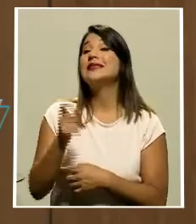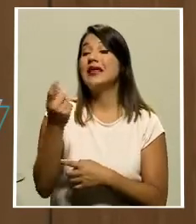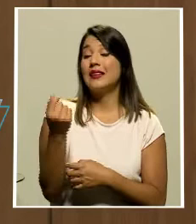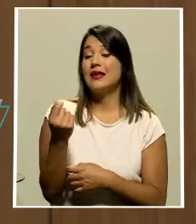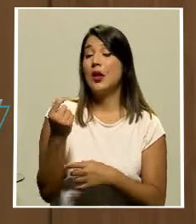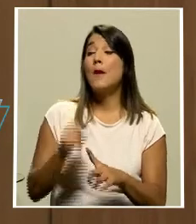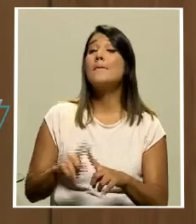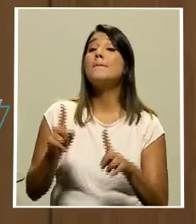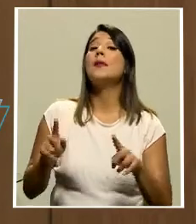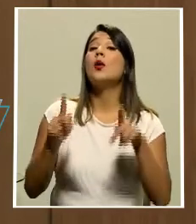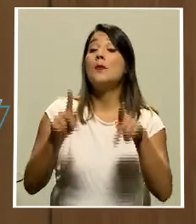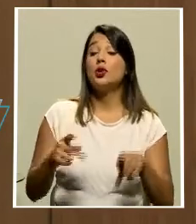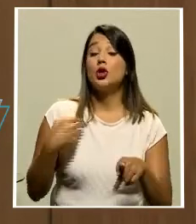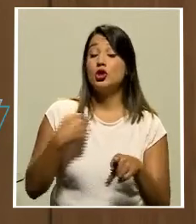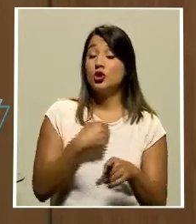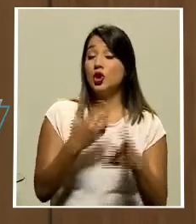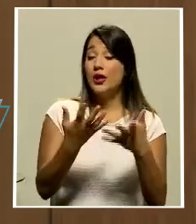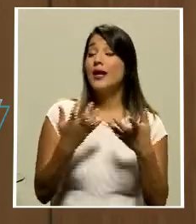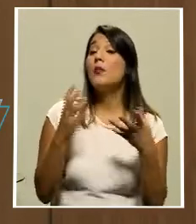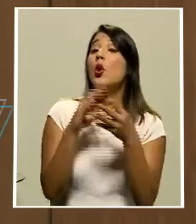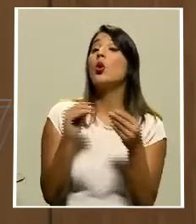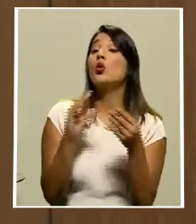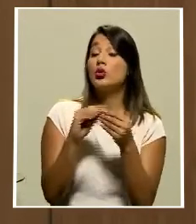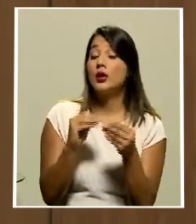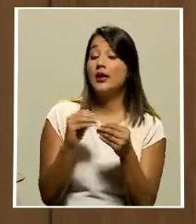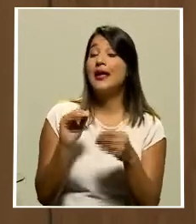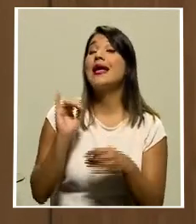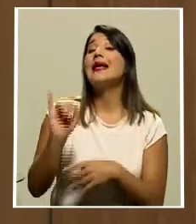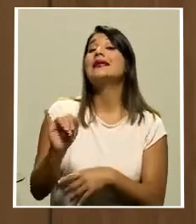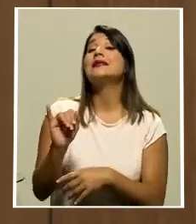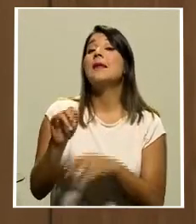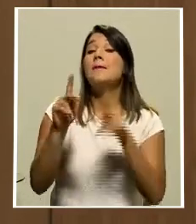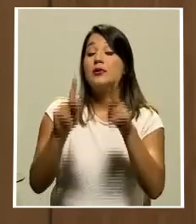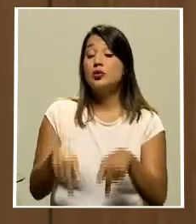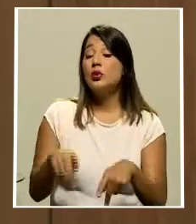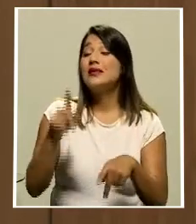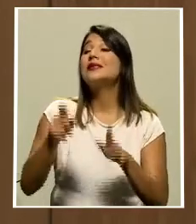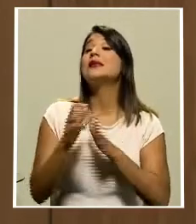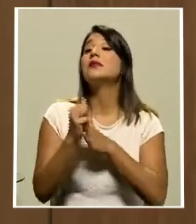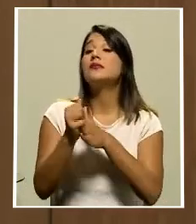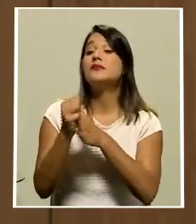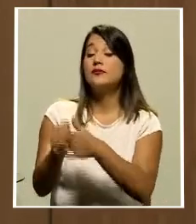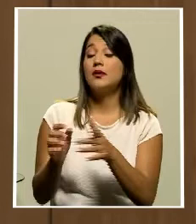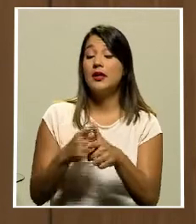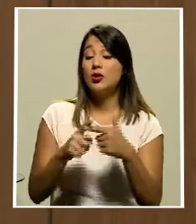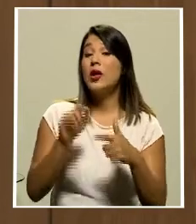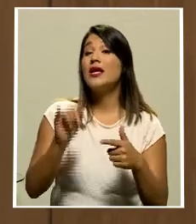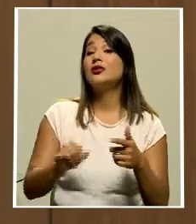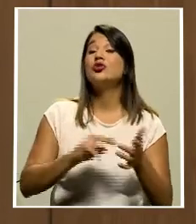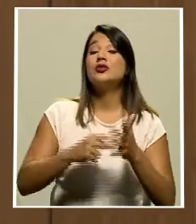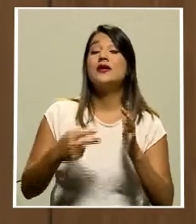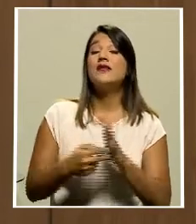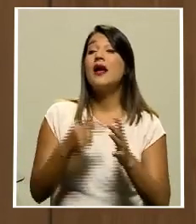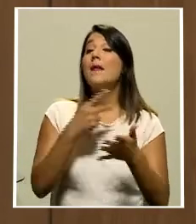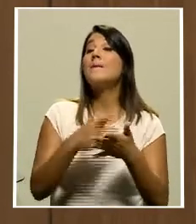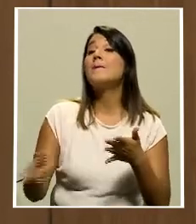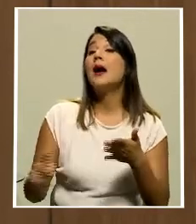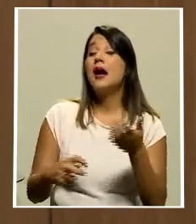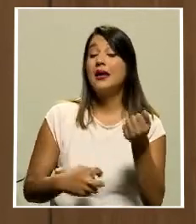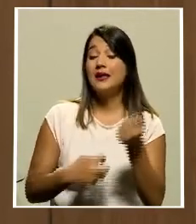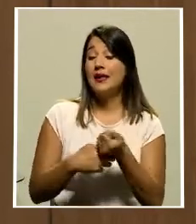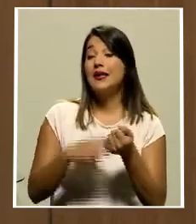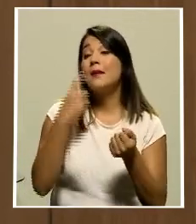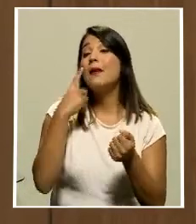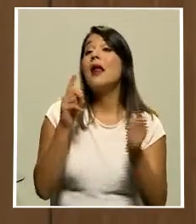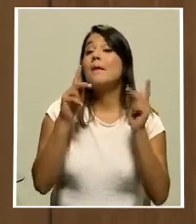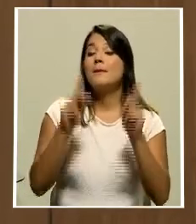es de la persona que vamos a deportar, sino que esa persona tiene que ir custodiada por oficiales nuestros y eso implica pagarle el tiquete a la persona que